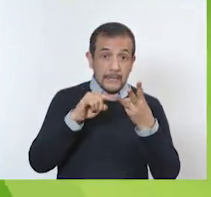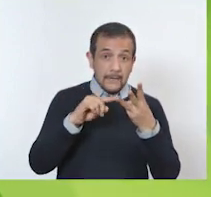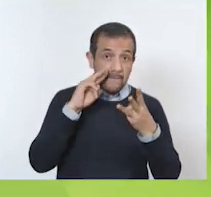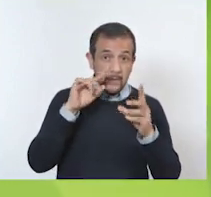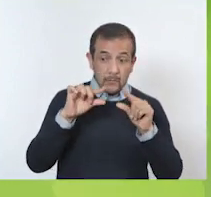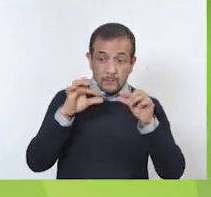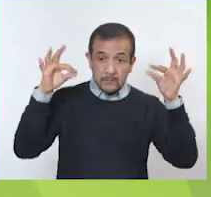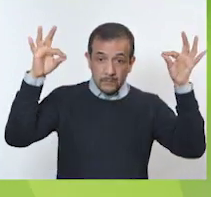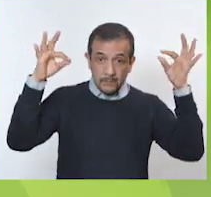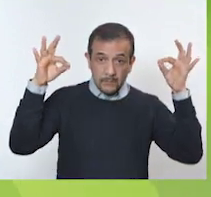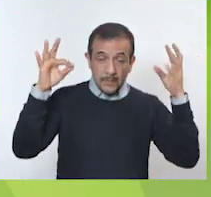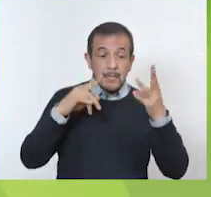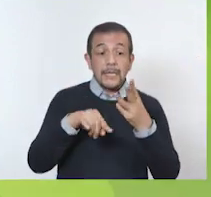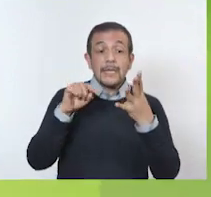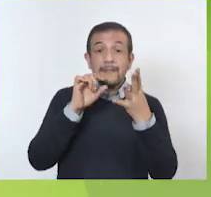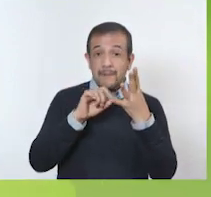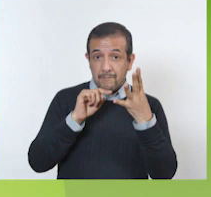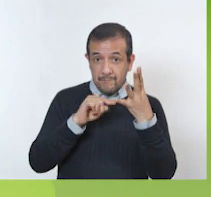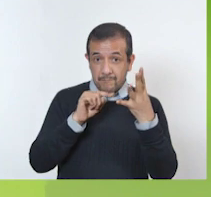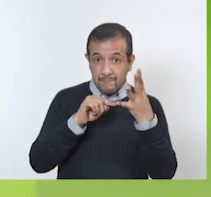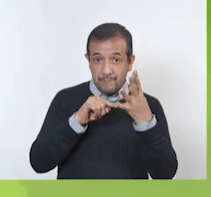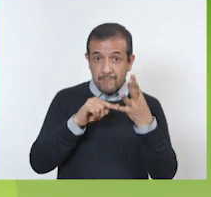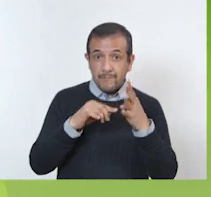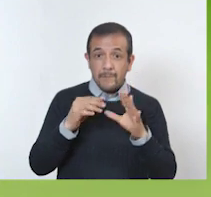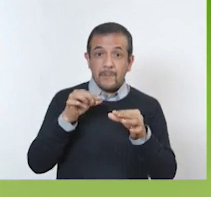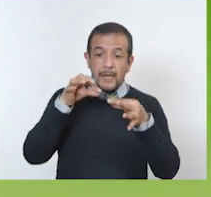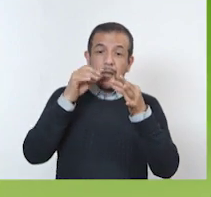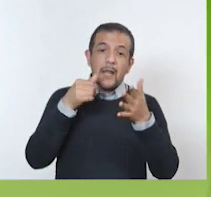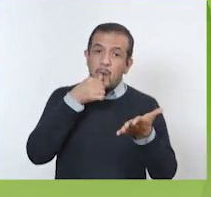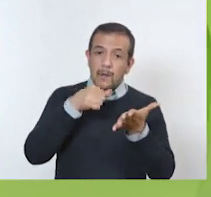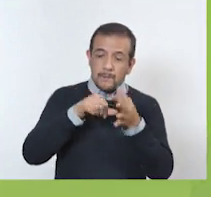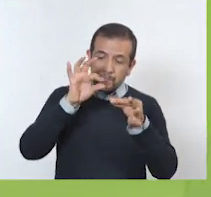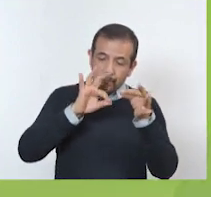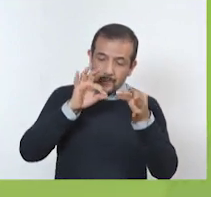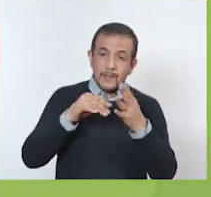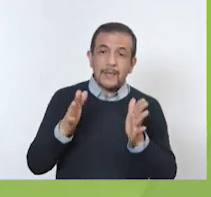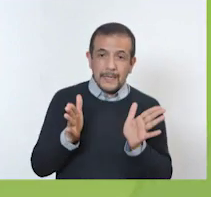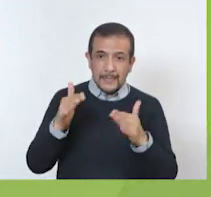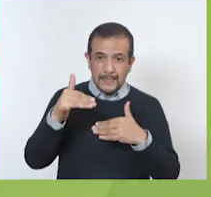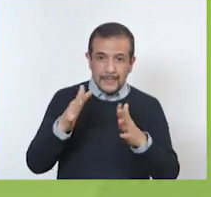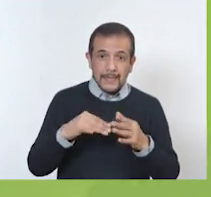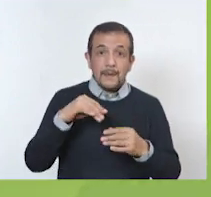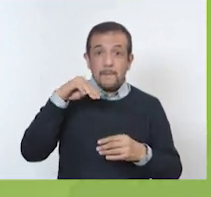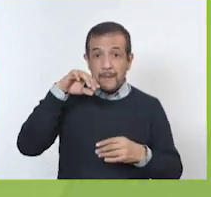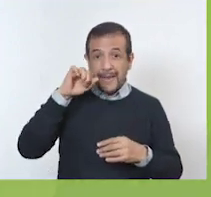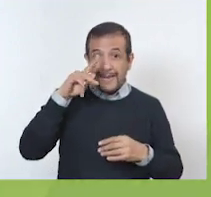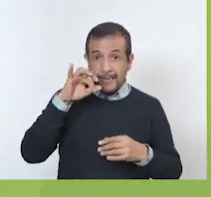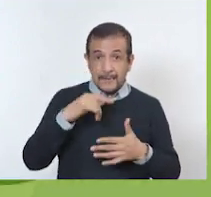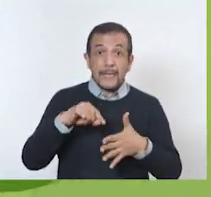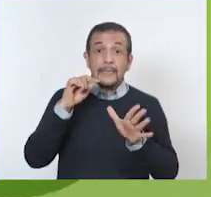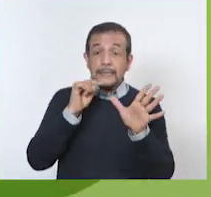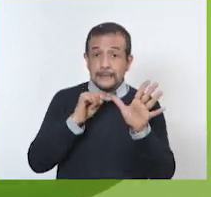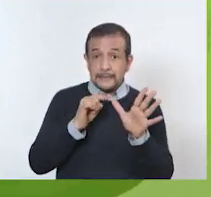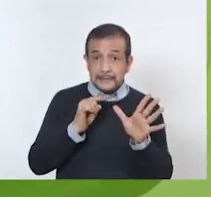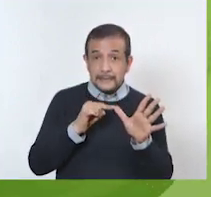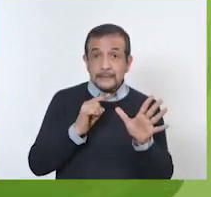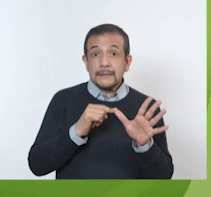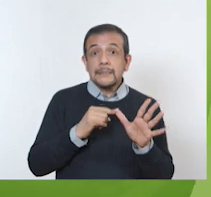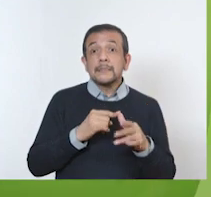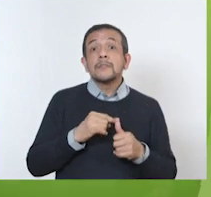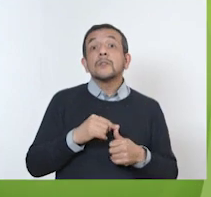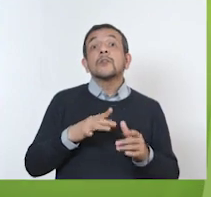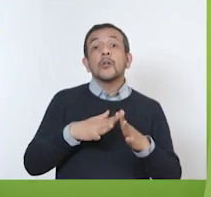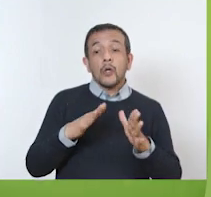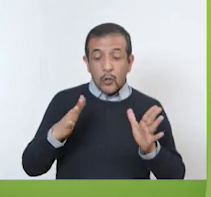Descubrimos la misión 3, que es construir una maqueta. Construimos la maqueta con el material que tenemos en